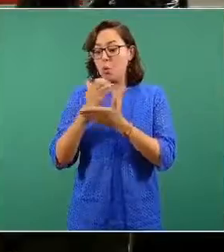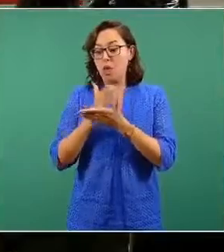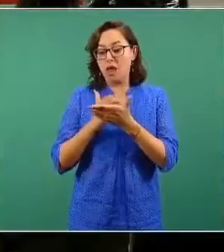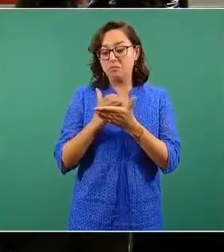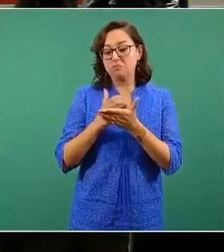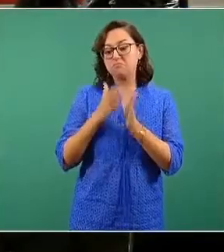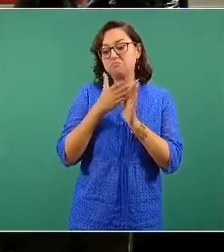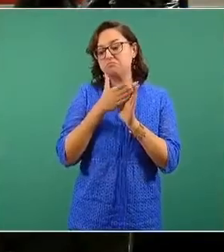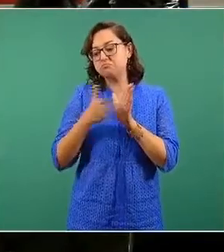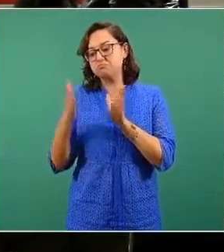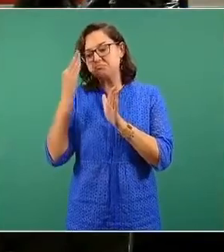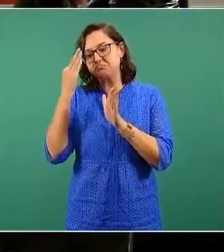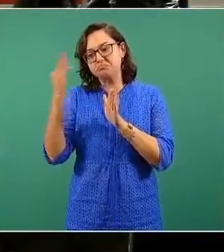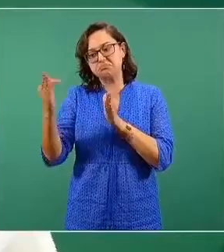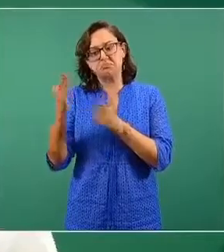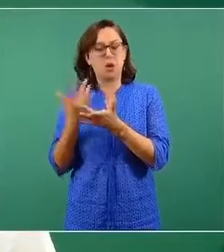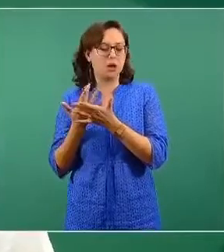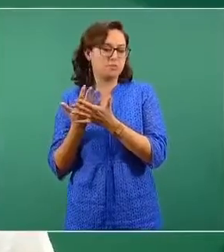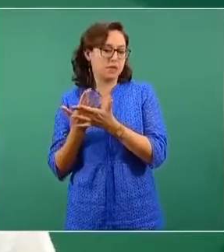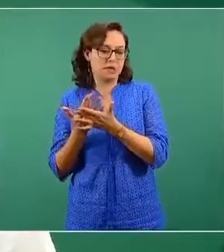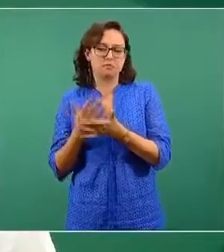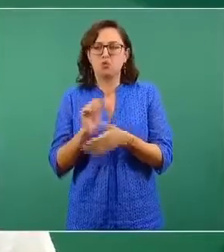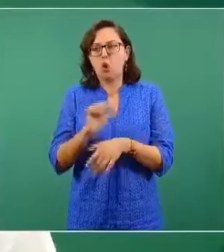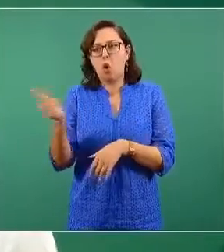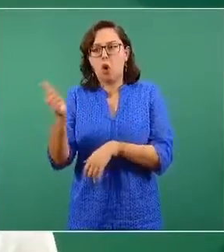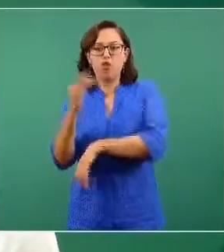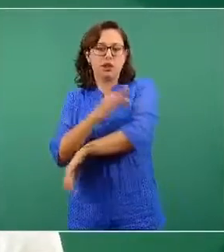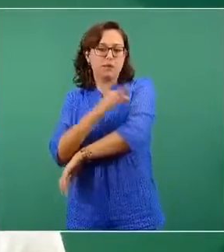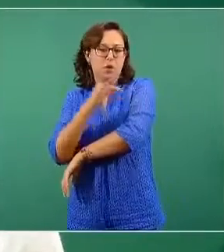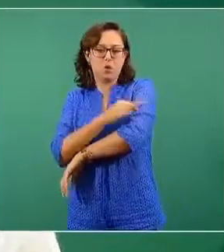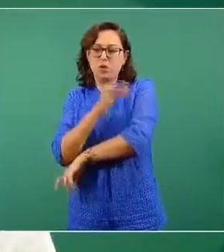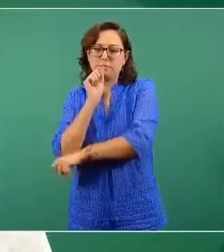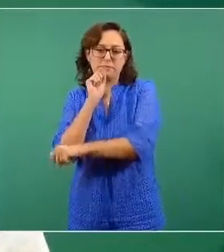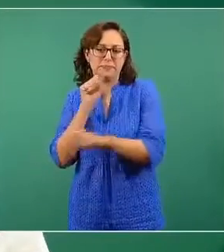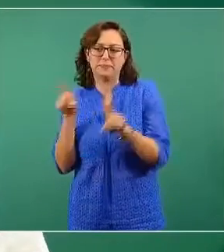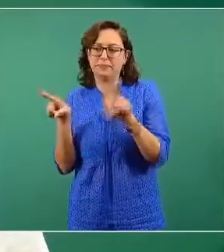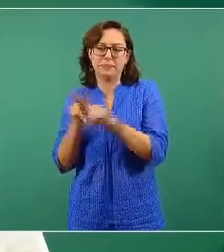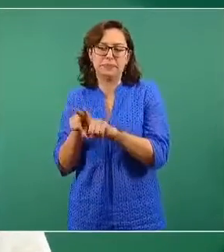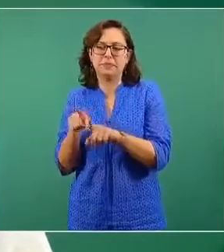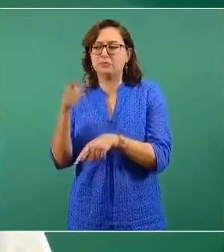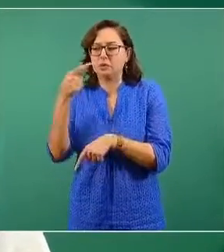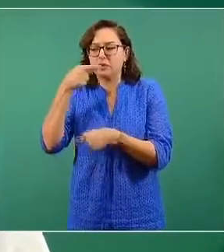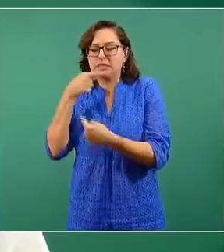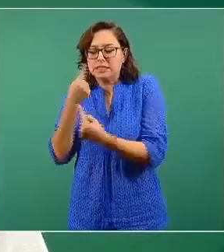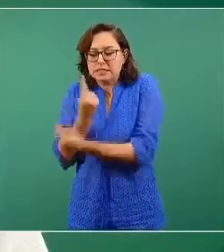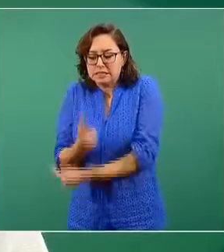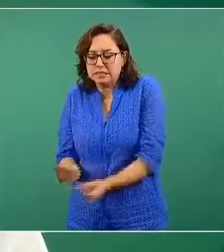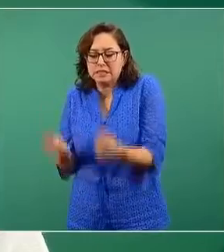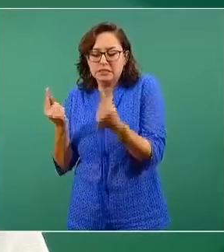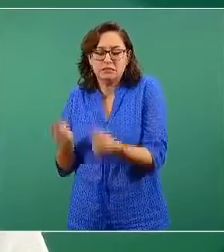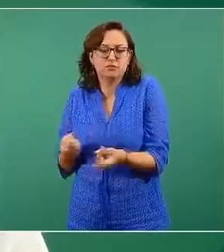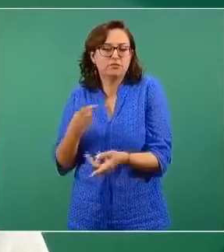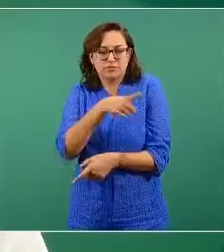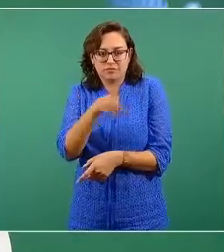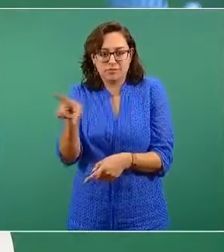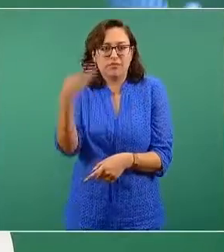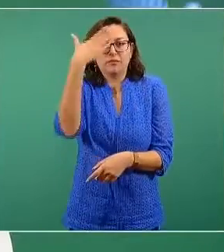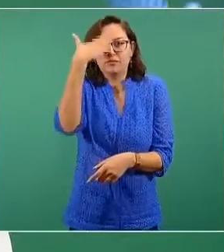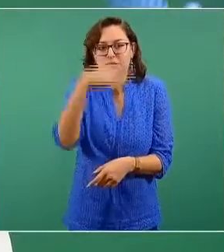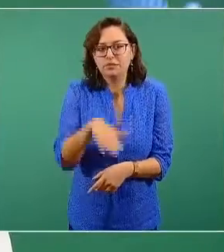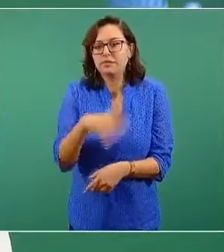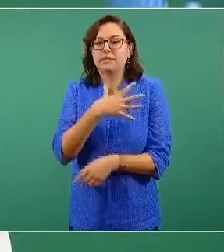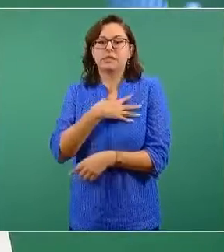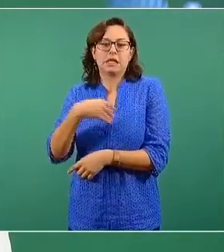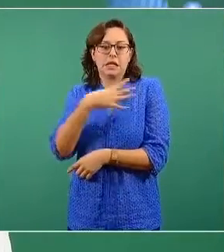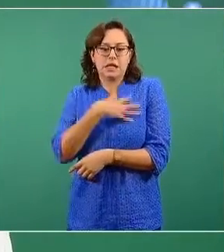casi todas las vacunas. Esto pasa también con las vacunas de la infancia y cualquiera que ha llevado a su hija, hijo o